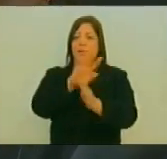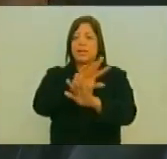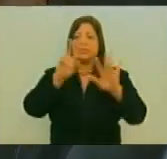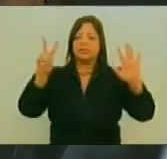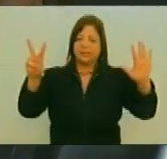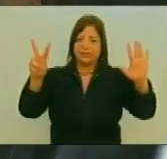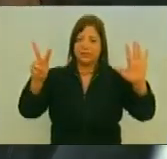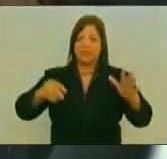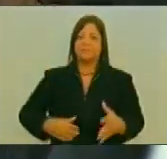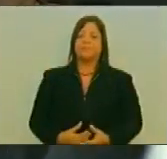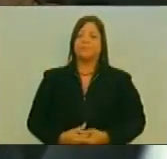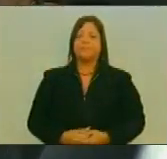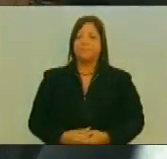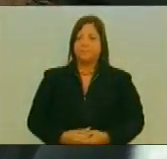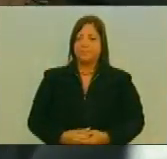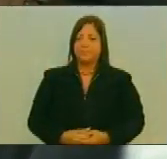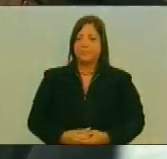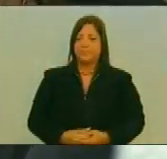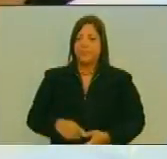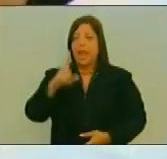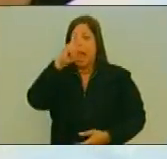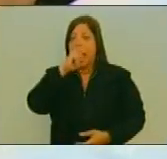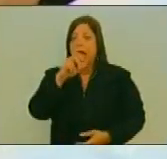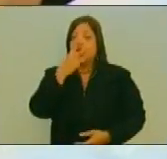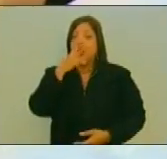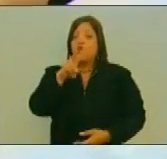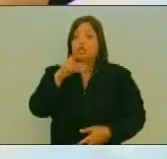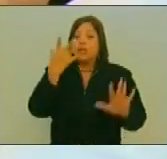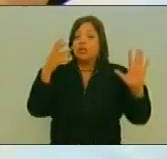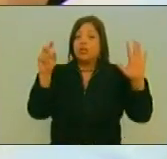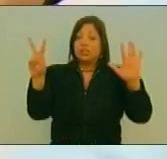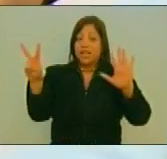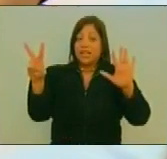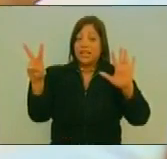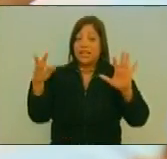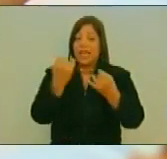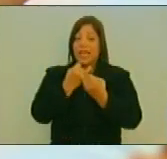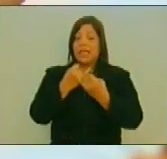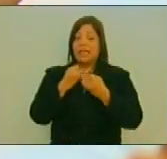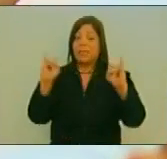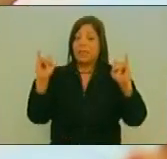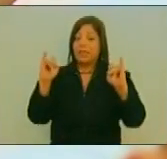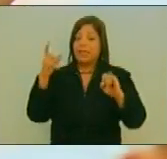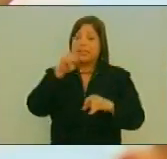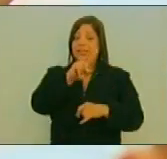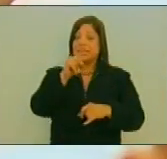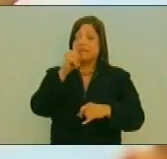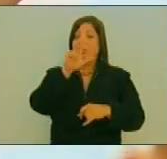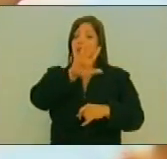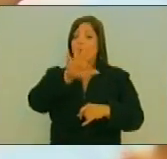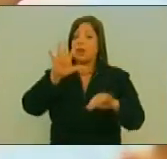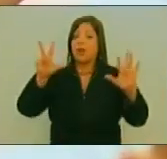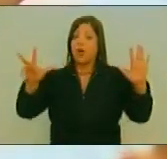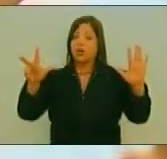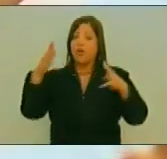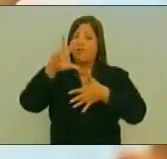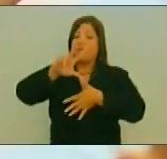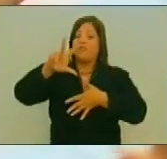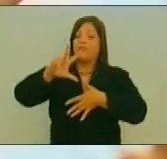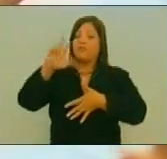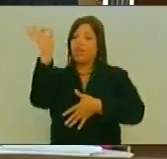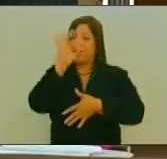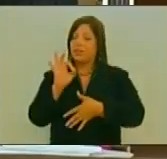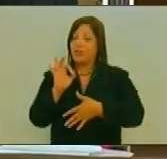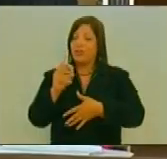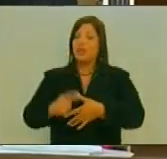2017 Año 207 De la independencia 158 De la federación Y